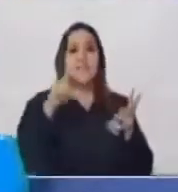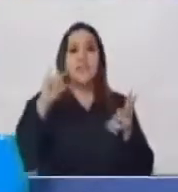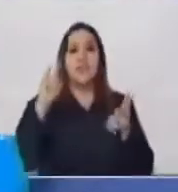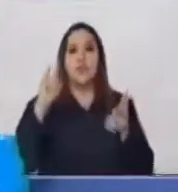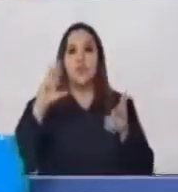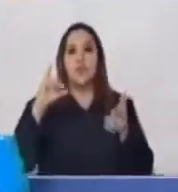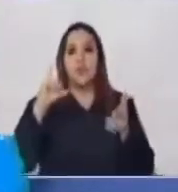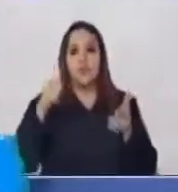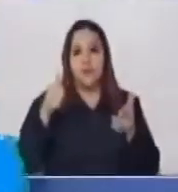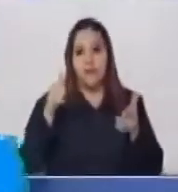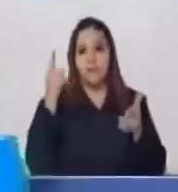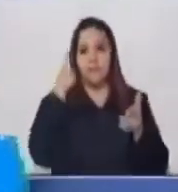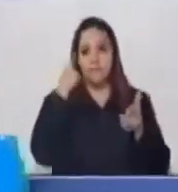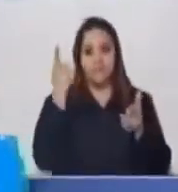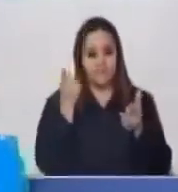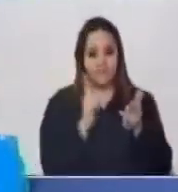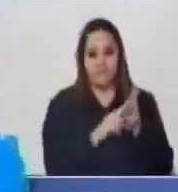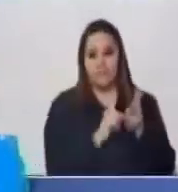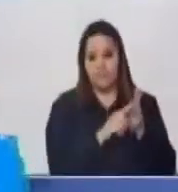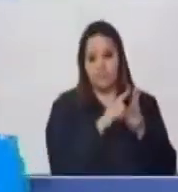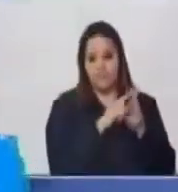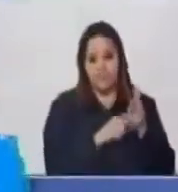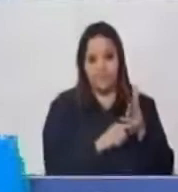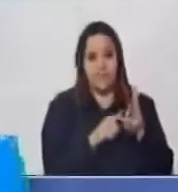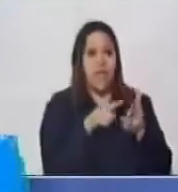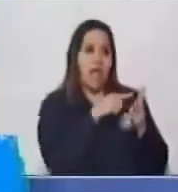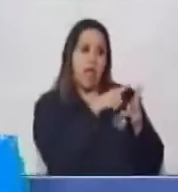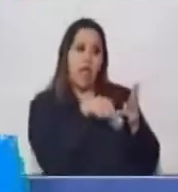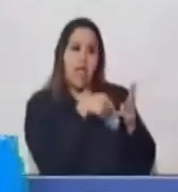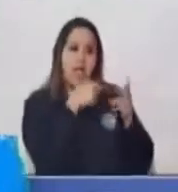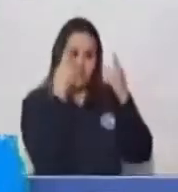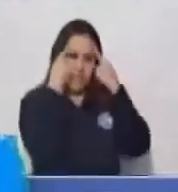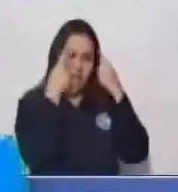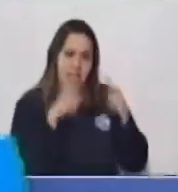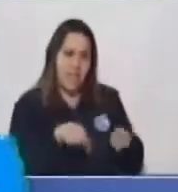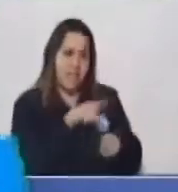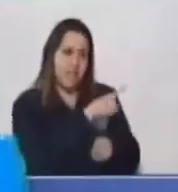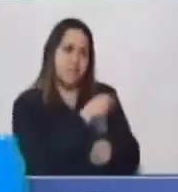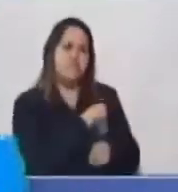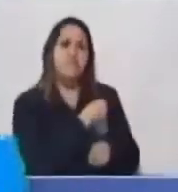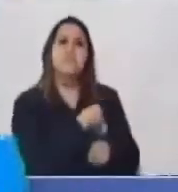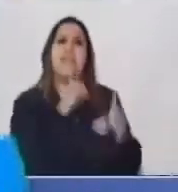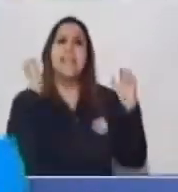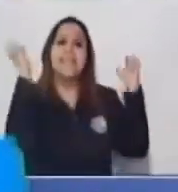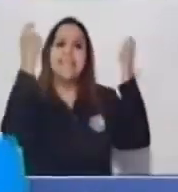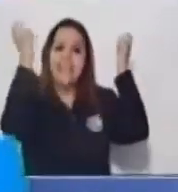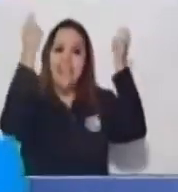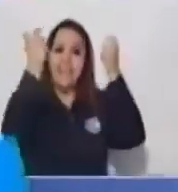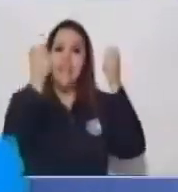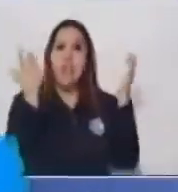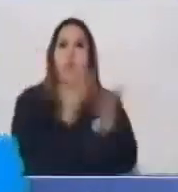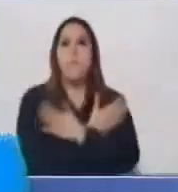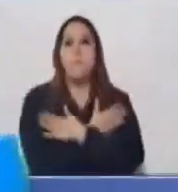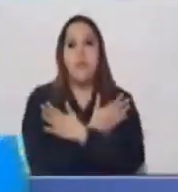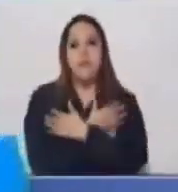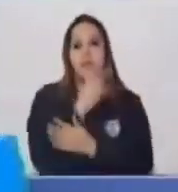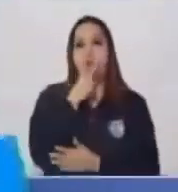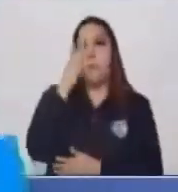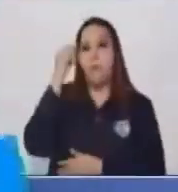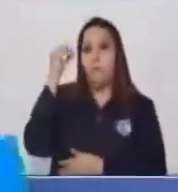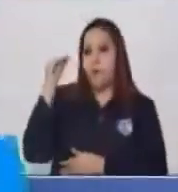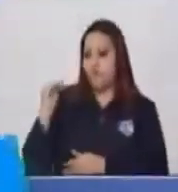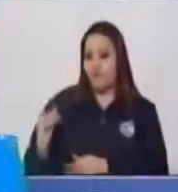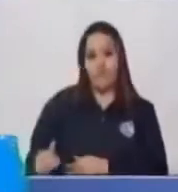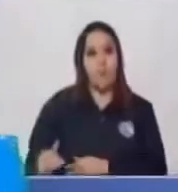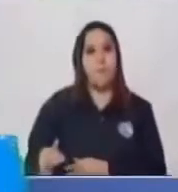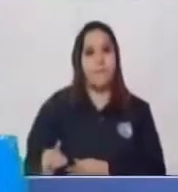Pongan atención Deciden celebrar el cumpleaños Del hermano pequeño Ellas